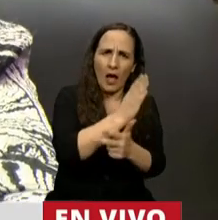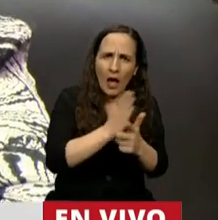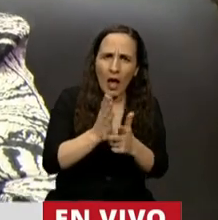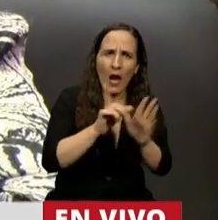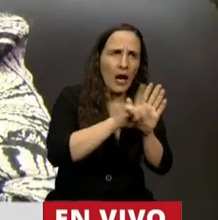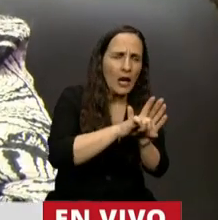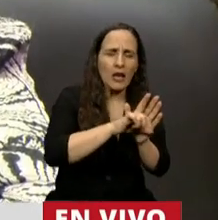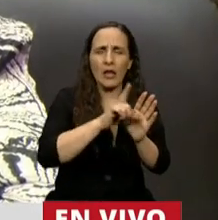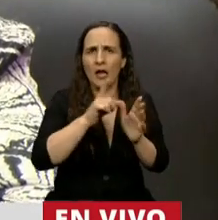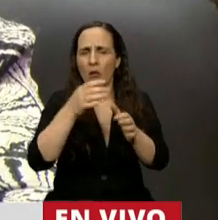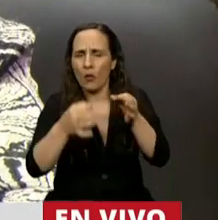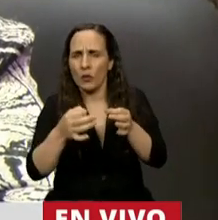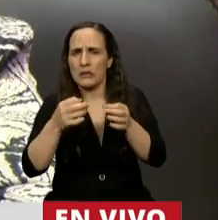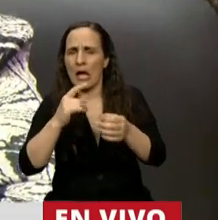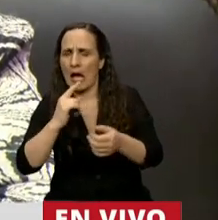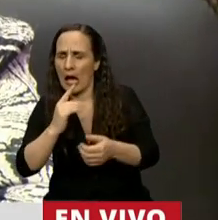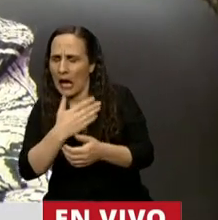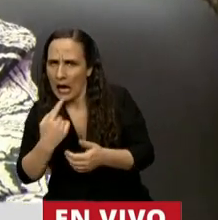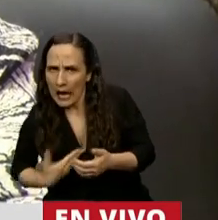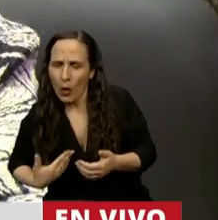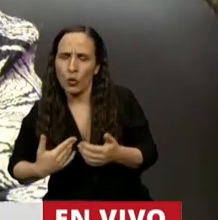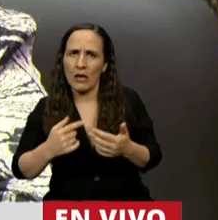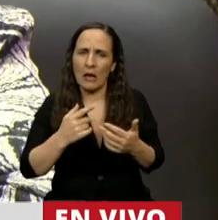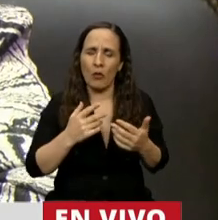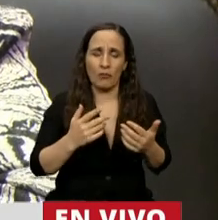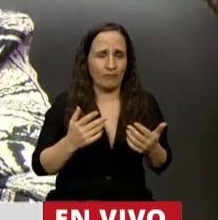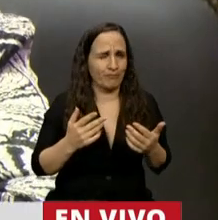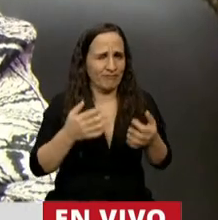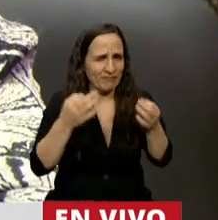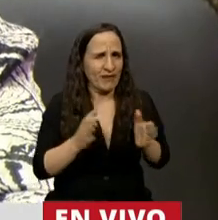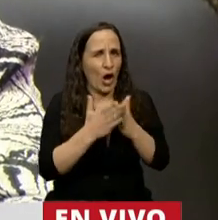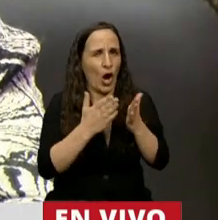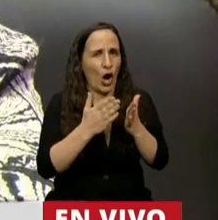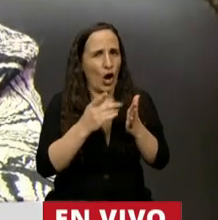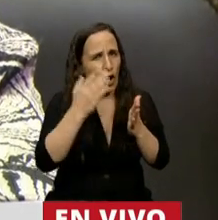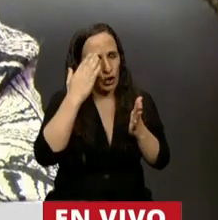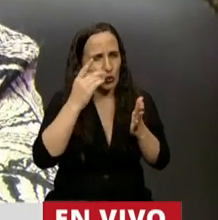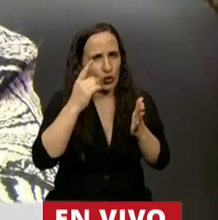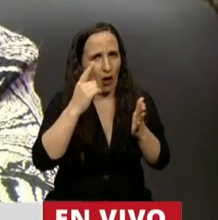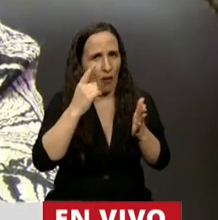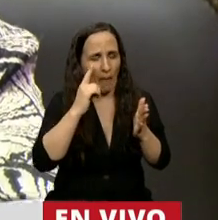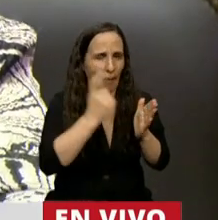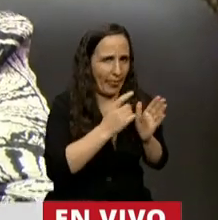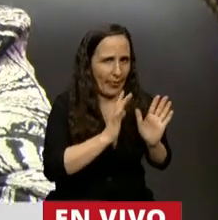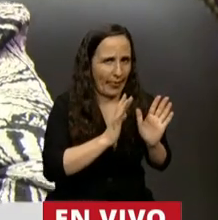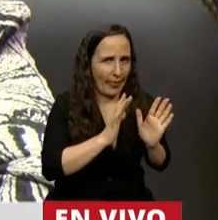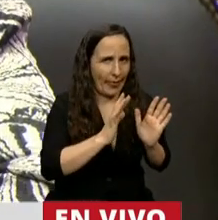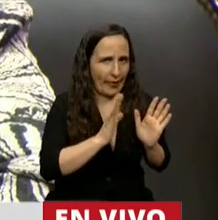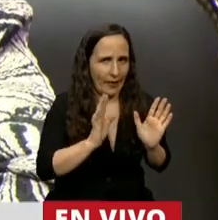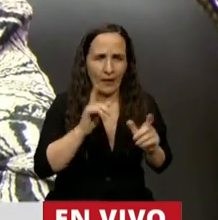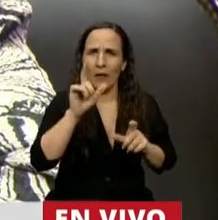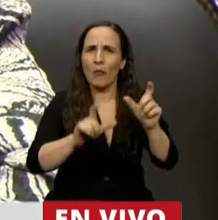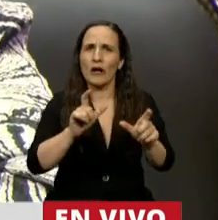desconocen la Constitución y a los argentinos que nosotros estamos representando.